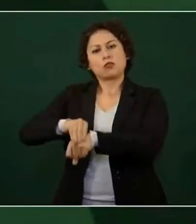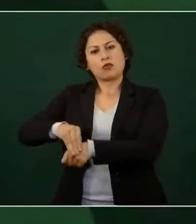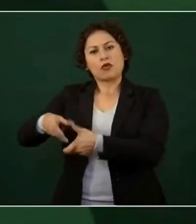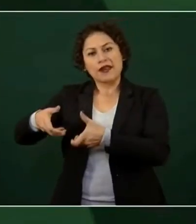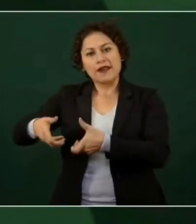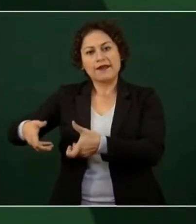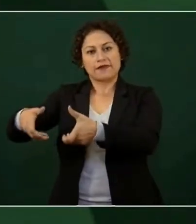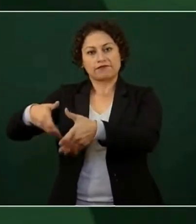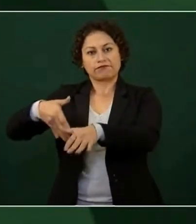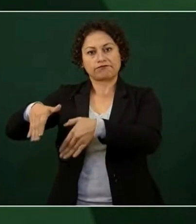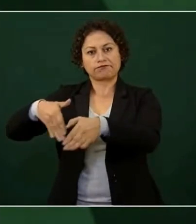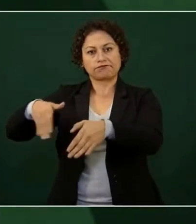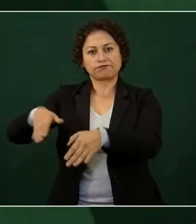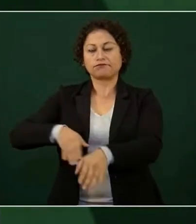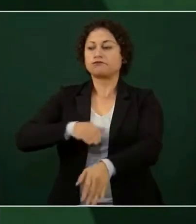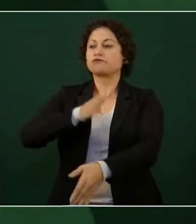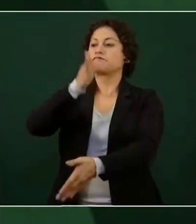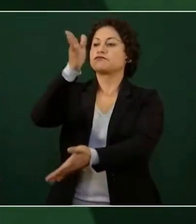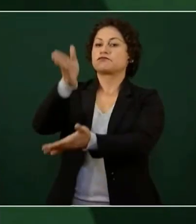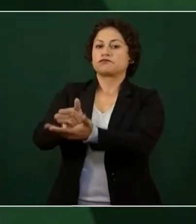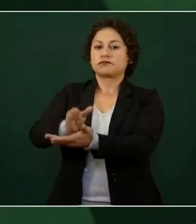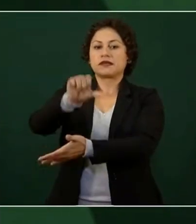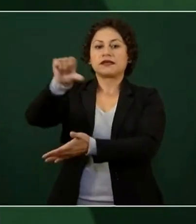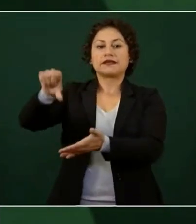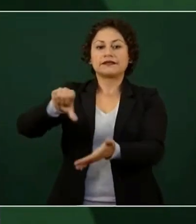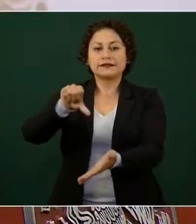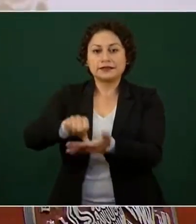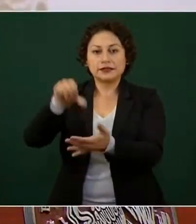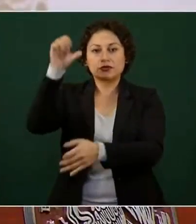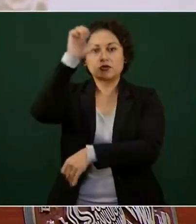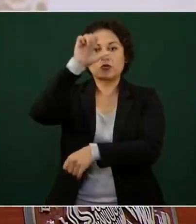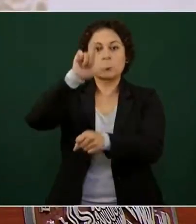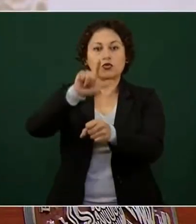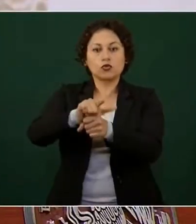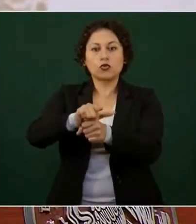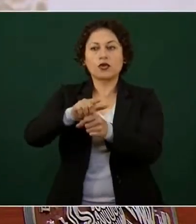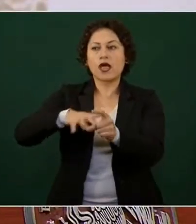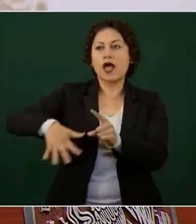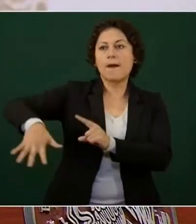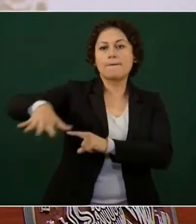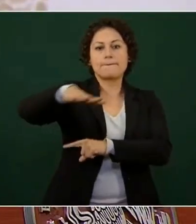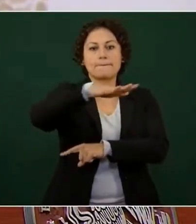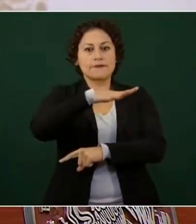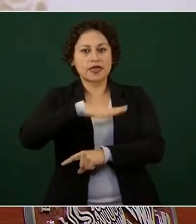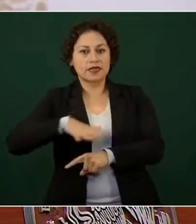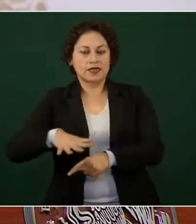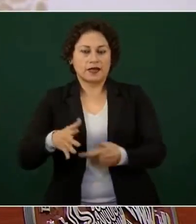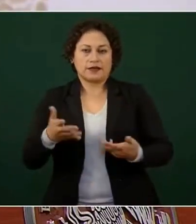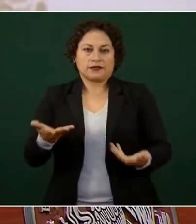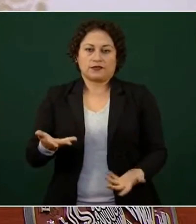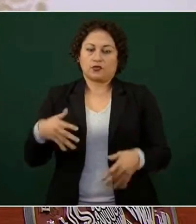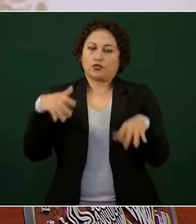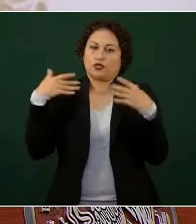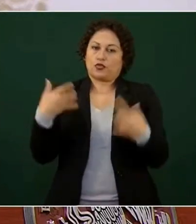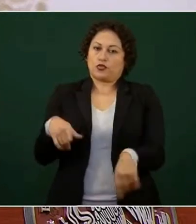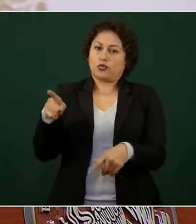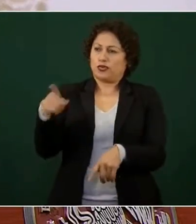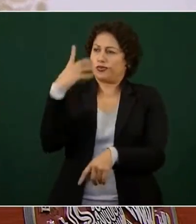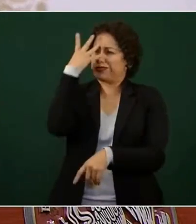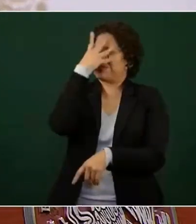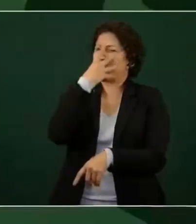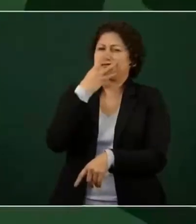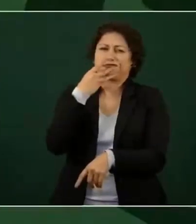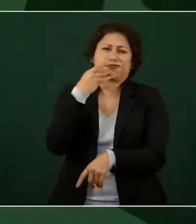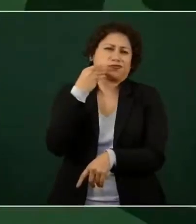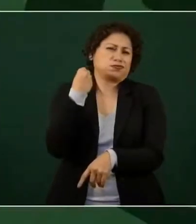Centro de Cultura Ambiental. Es una obra de arte también, que es bellísima, es